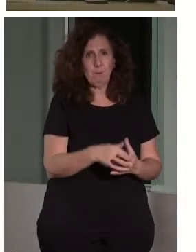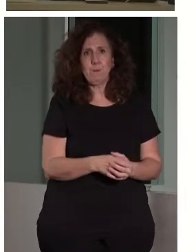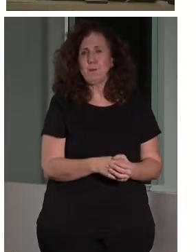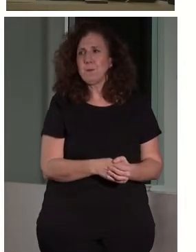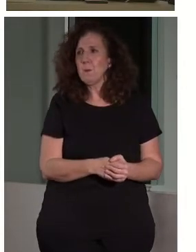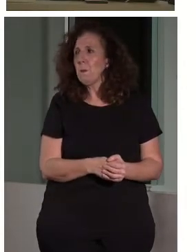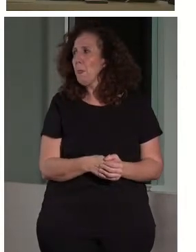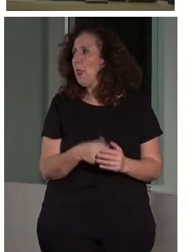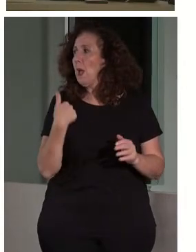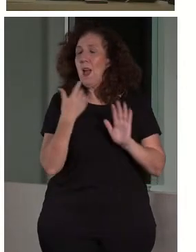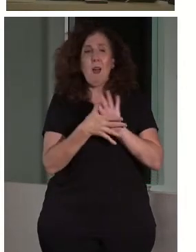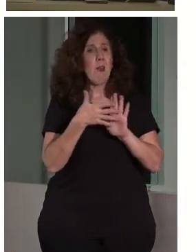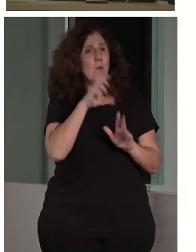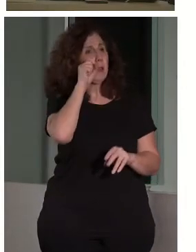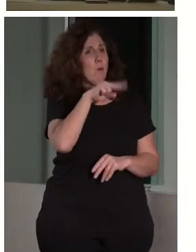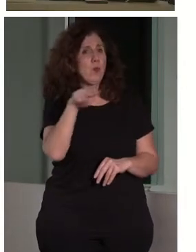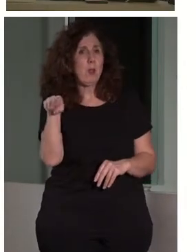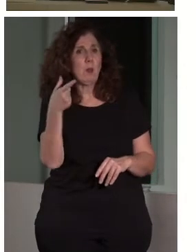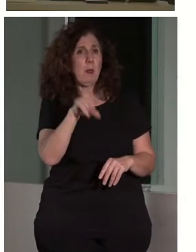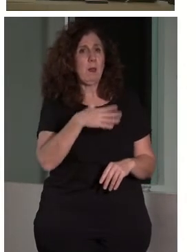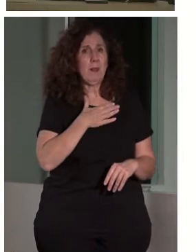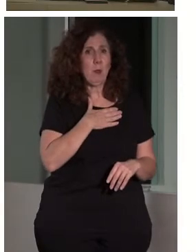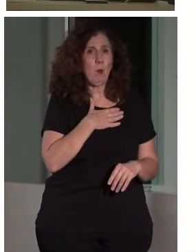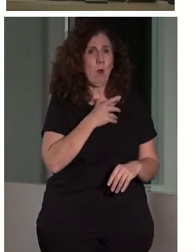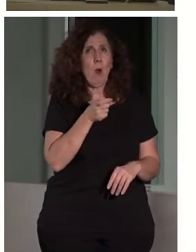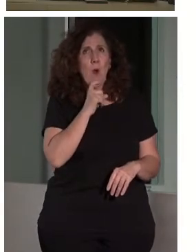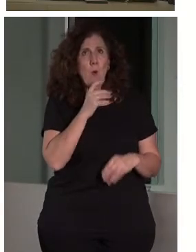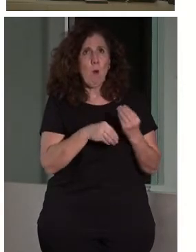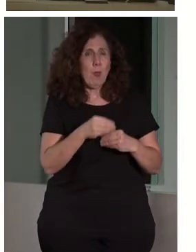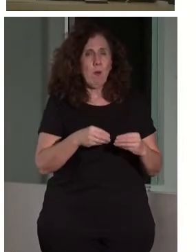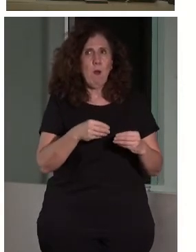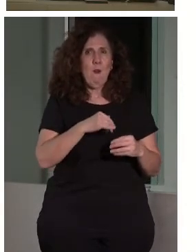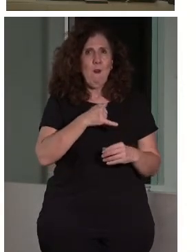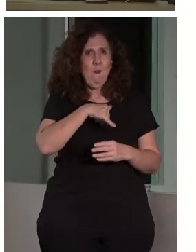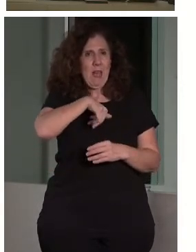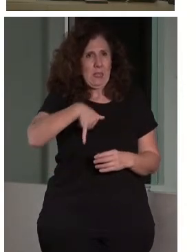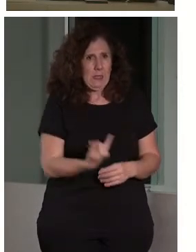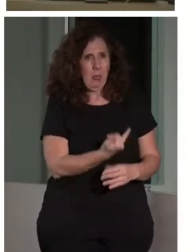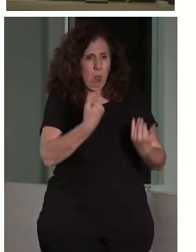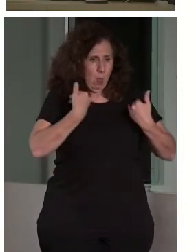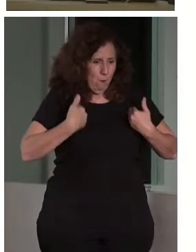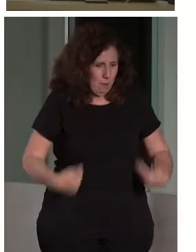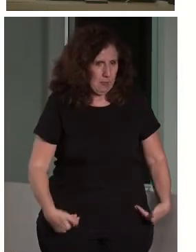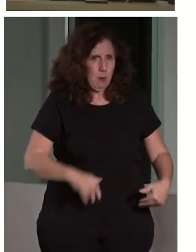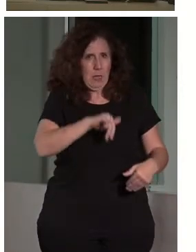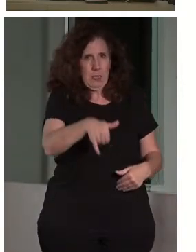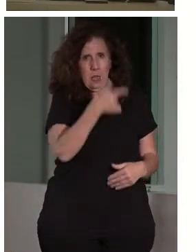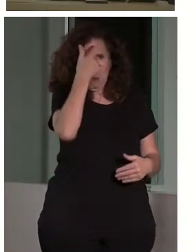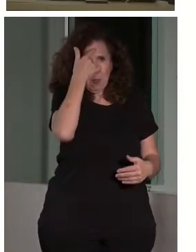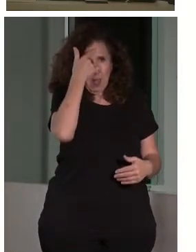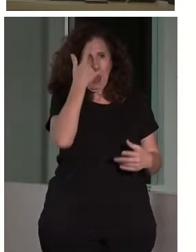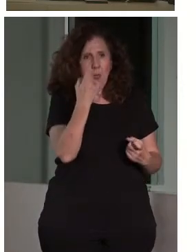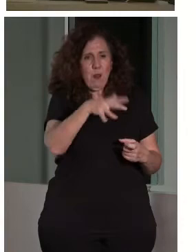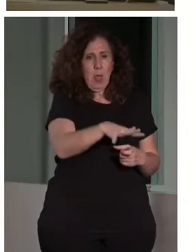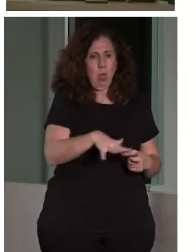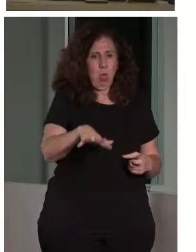Hablamos de museos y de patrimonio. Por lo tanto, la fatiga museística, que es combinada mental y física, ya la conocéis de sobra. Bueno, pues puntos de descanso,